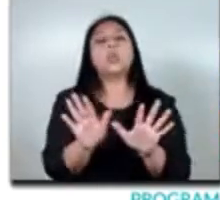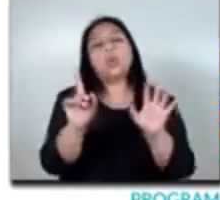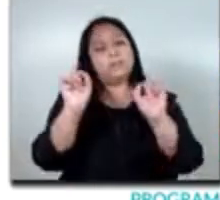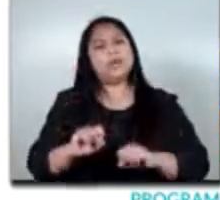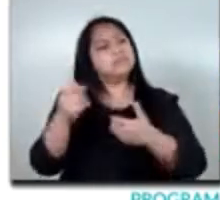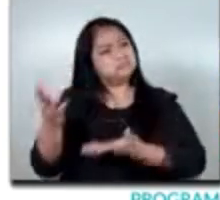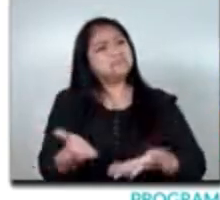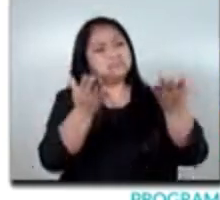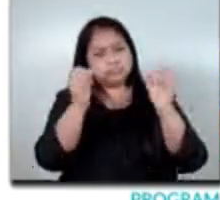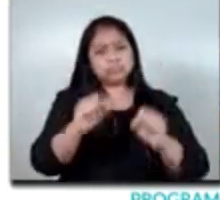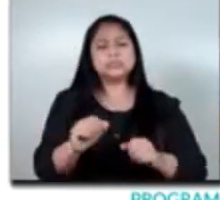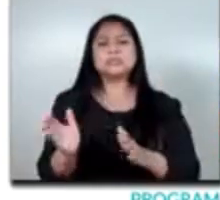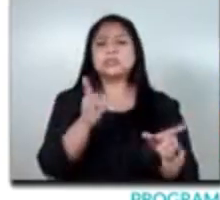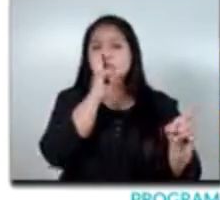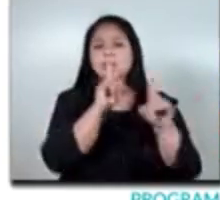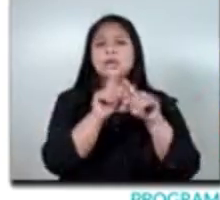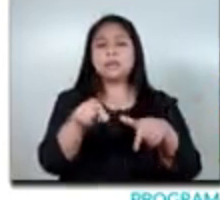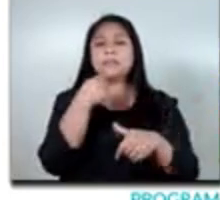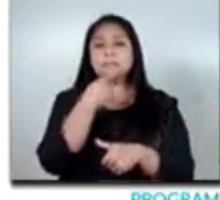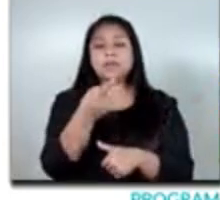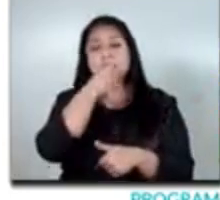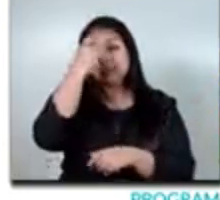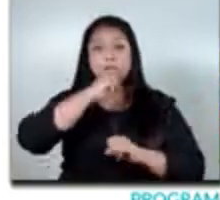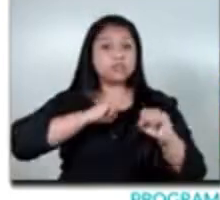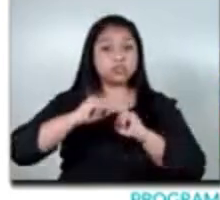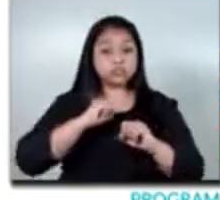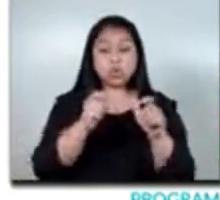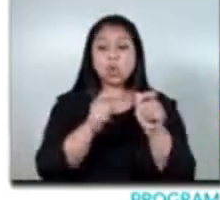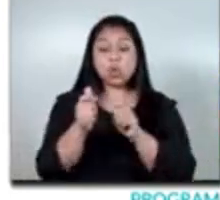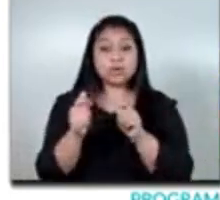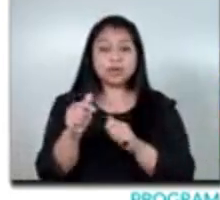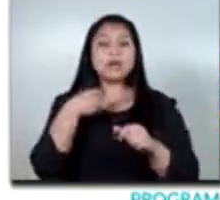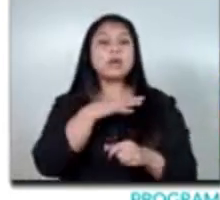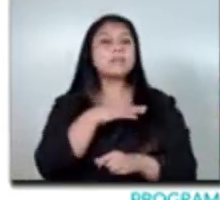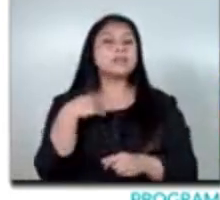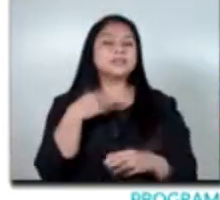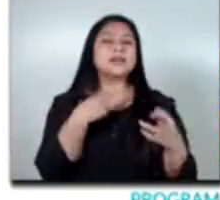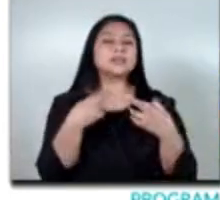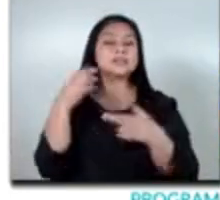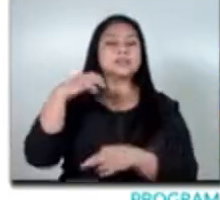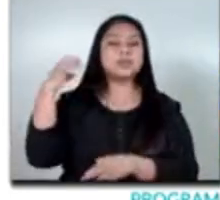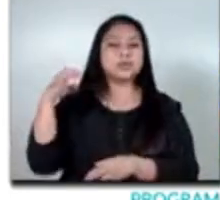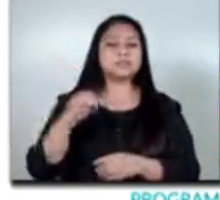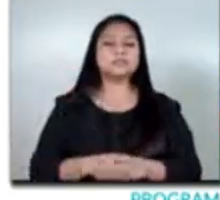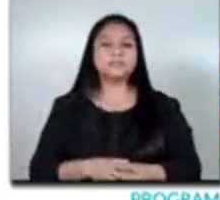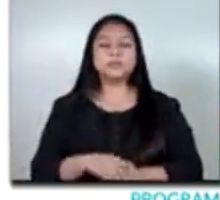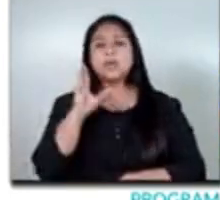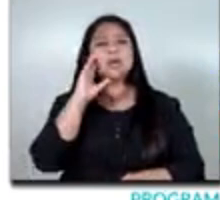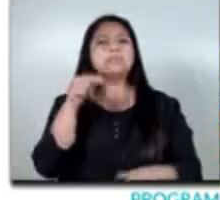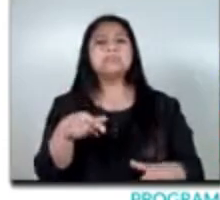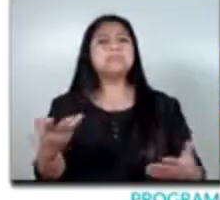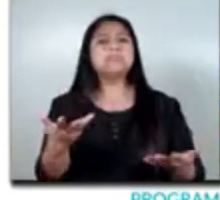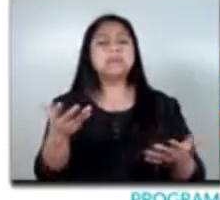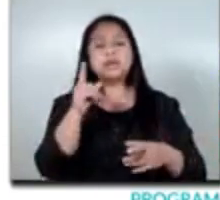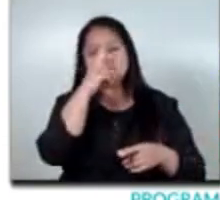ese viaje y por supuesto también el trabajo coordinado con el ministerio de relaciones exteriores y porque este trabajo también